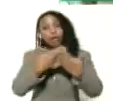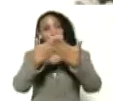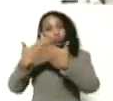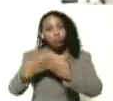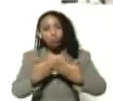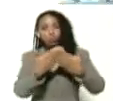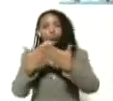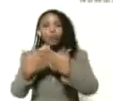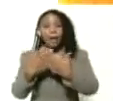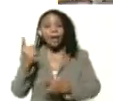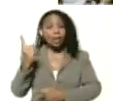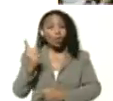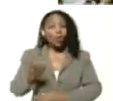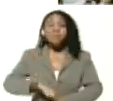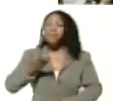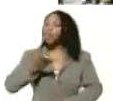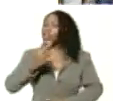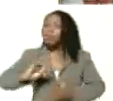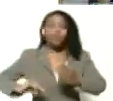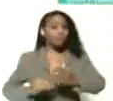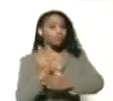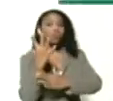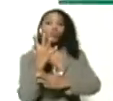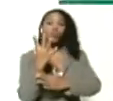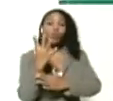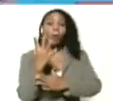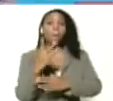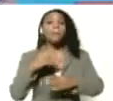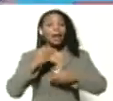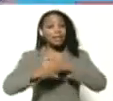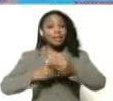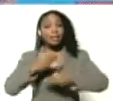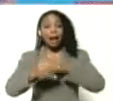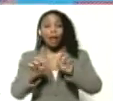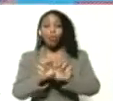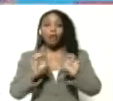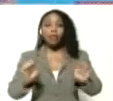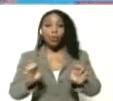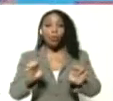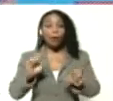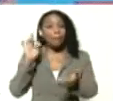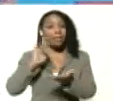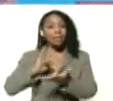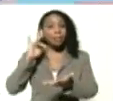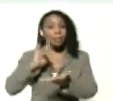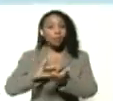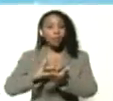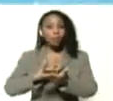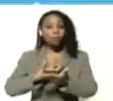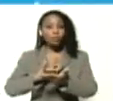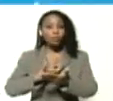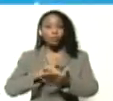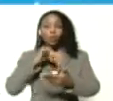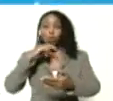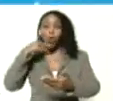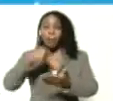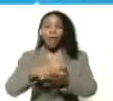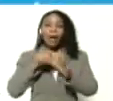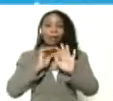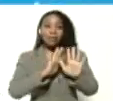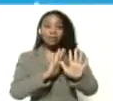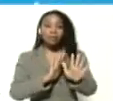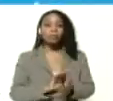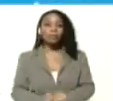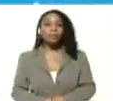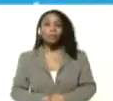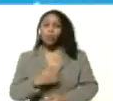Y es vital, fundamental. Para los procesos educativos la presencialidad. Llamada así, ¿verdad? ¿Cómo es